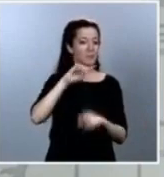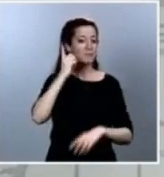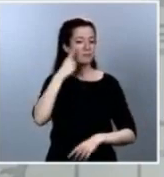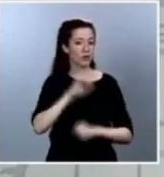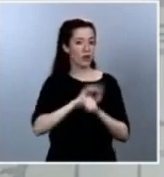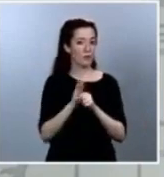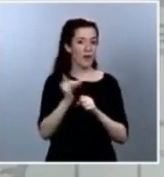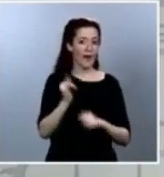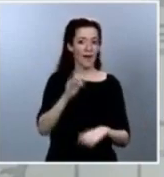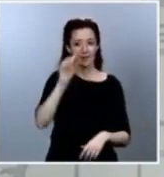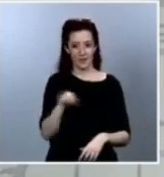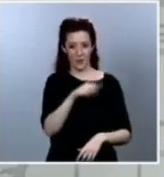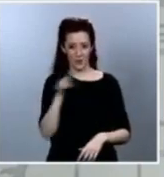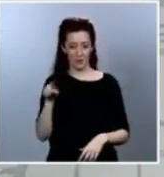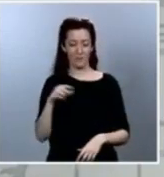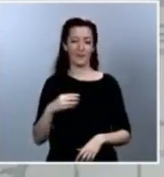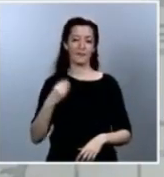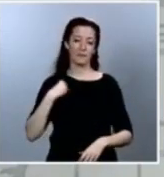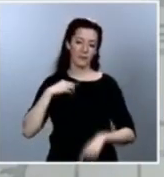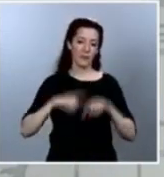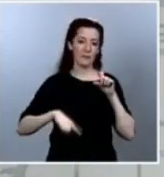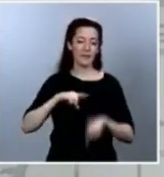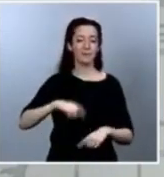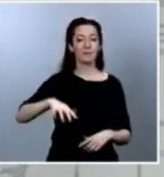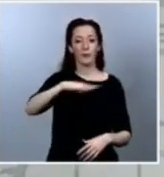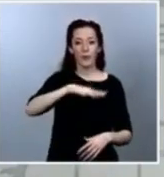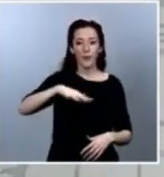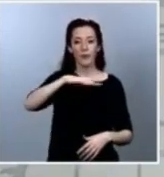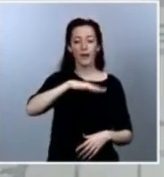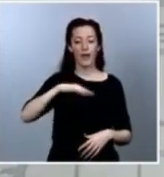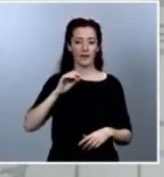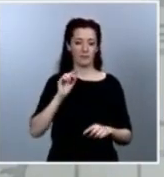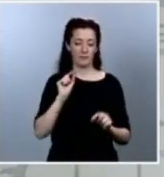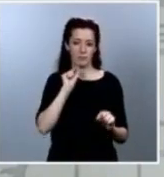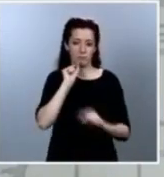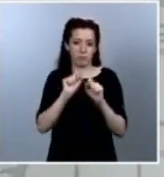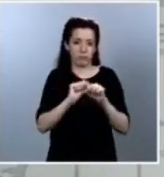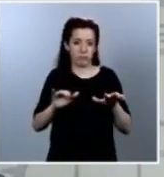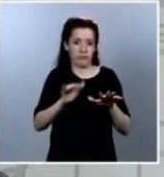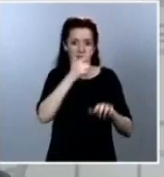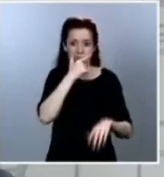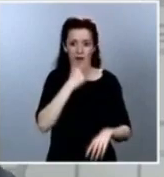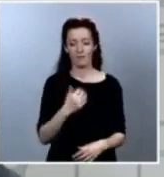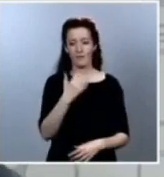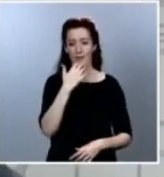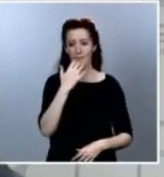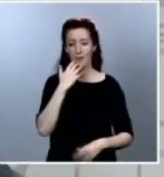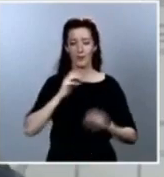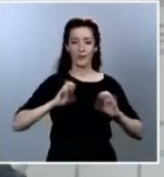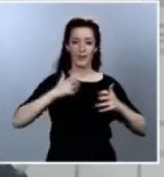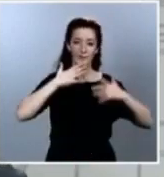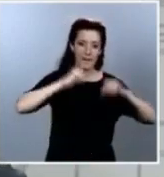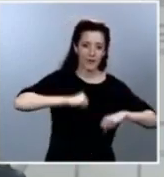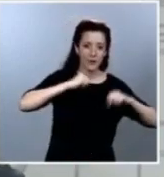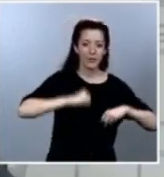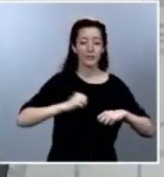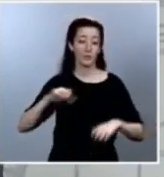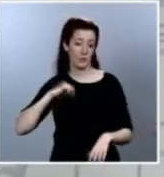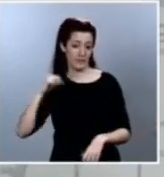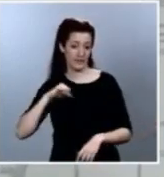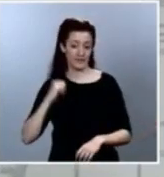entornos de alta prevalencia de la enfermedad como puedan ser los hospitales o también las residencias de las personas mayores. Y en último lugar,